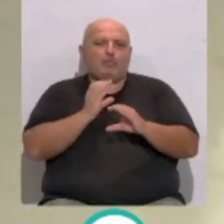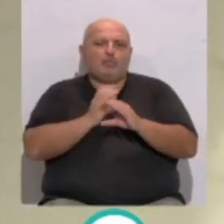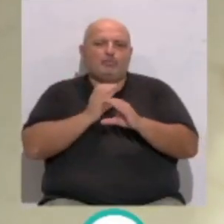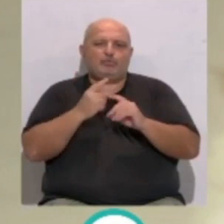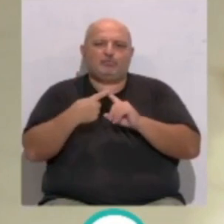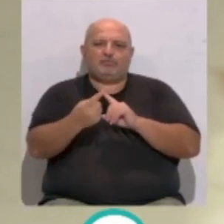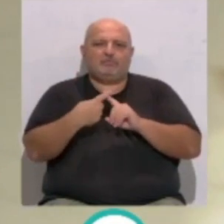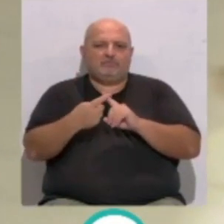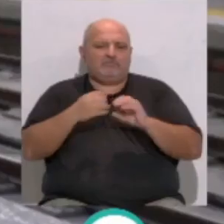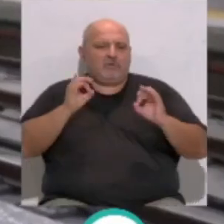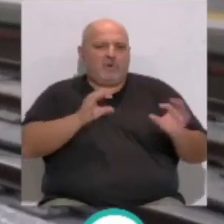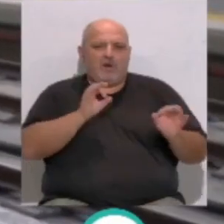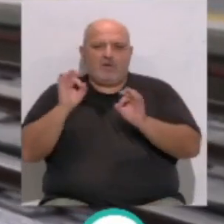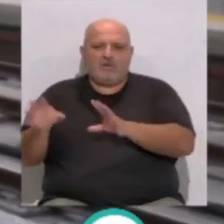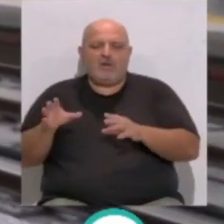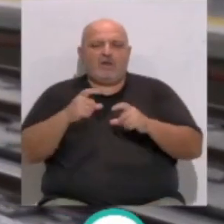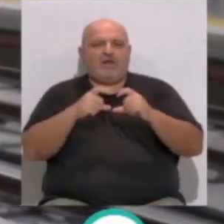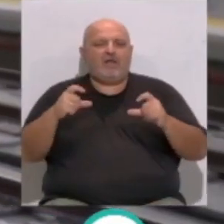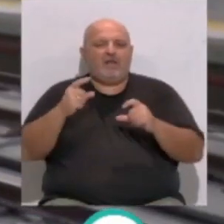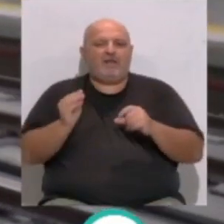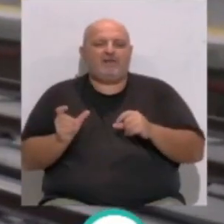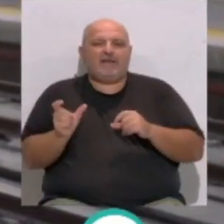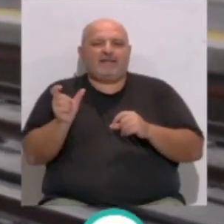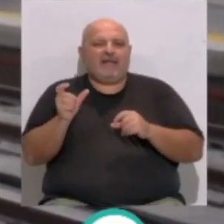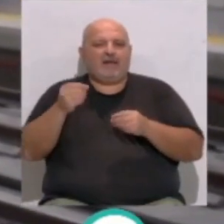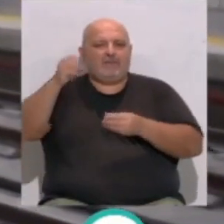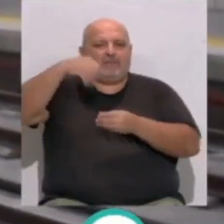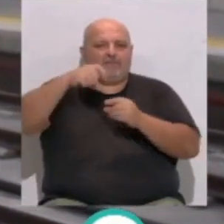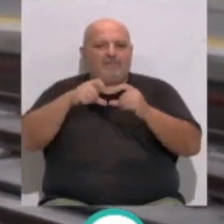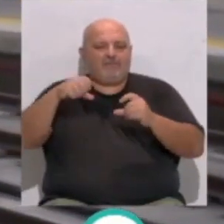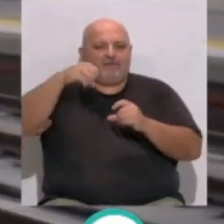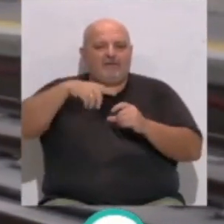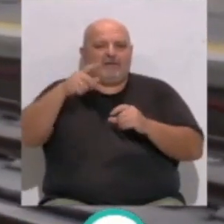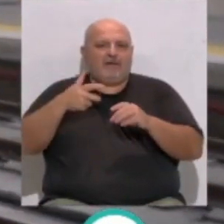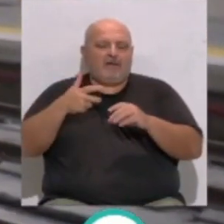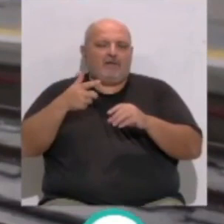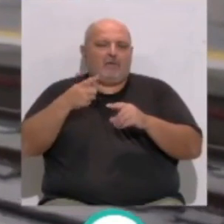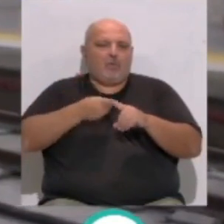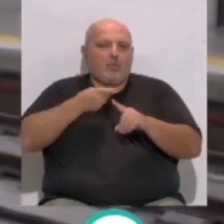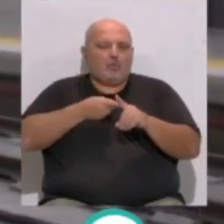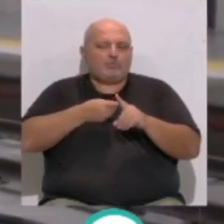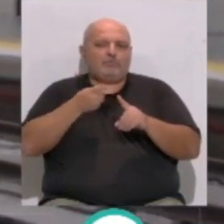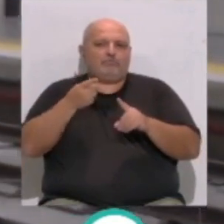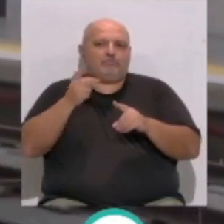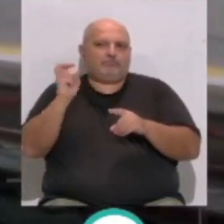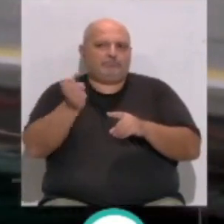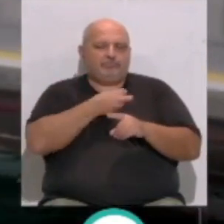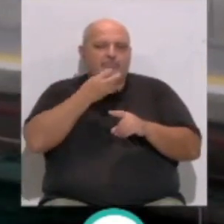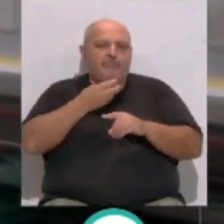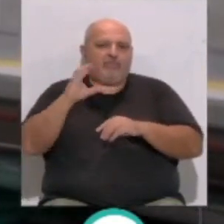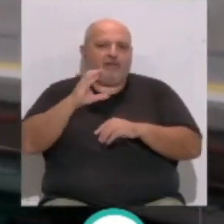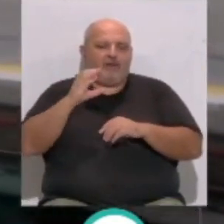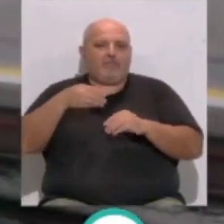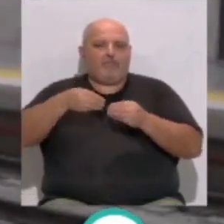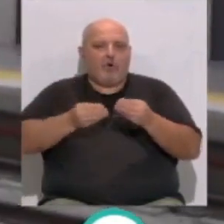interurbanos y podrán usarse la tarjeta monedero del consorcio de transporte y sus títulos ocasionales y recurrentes de Renfe, como el